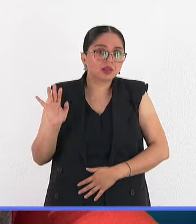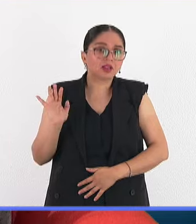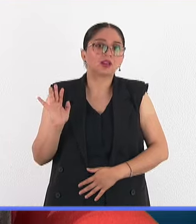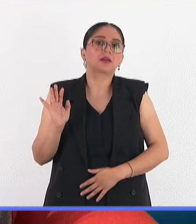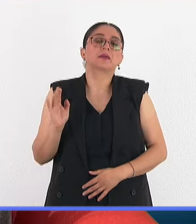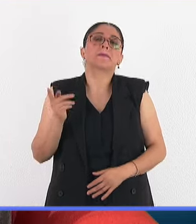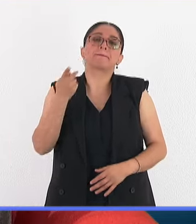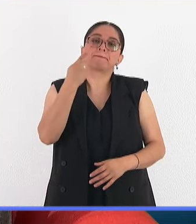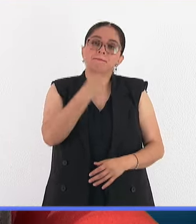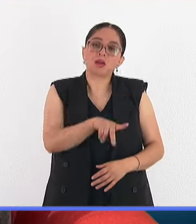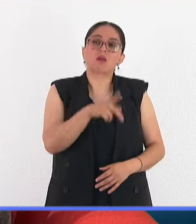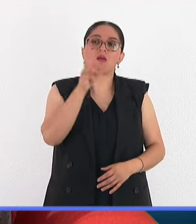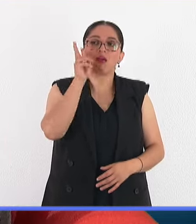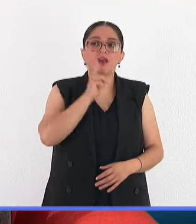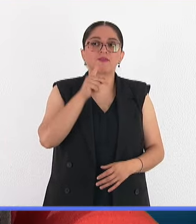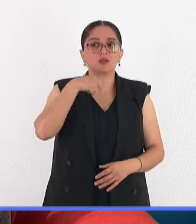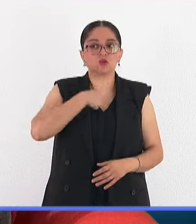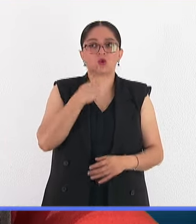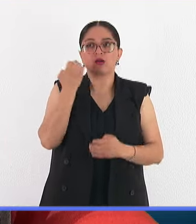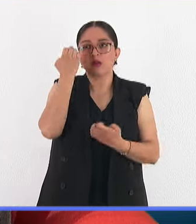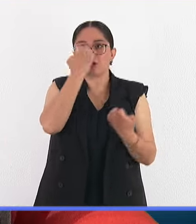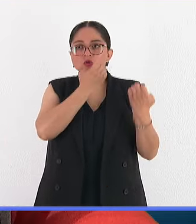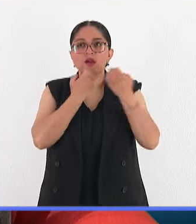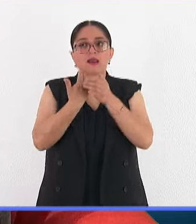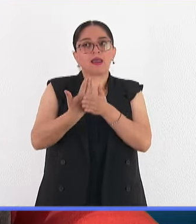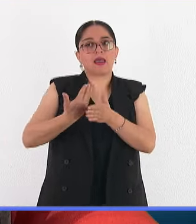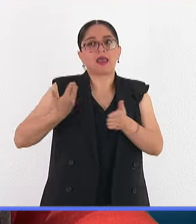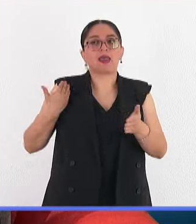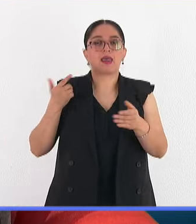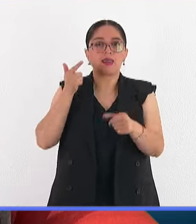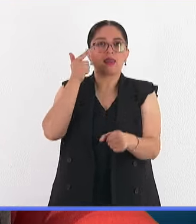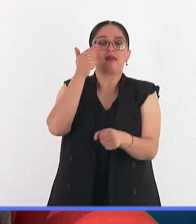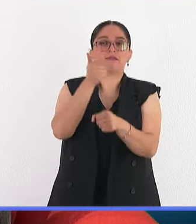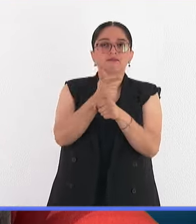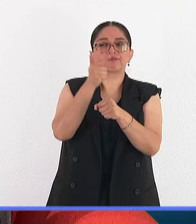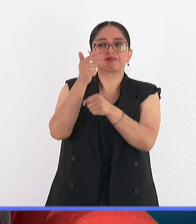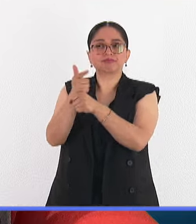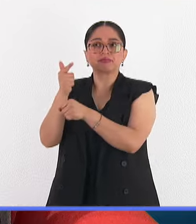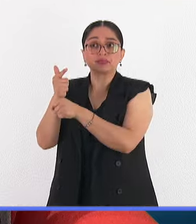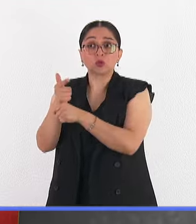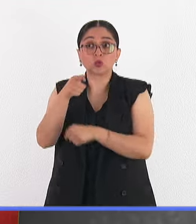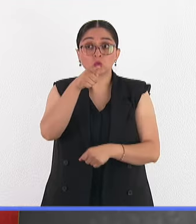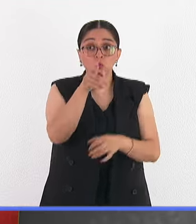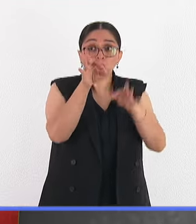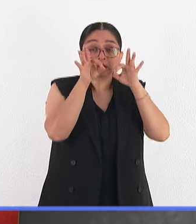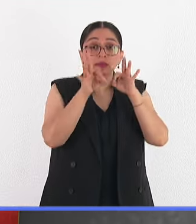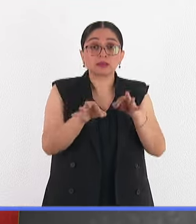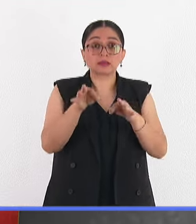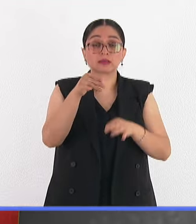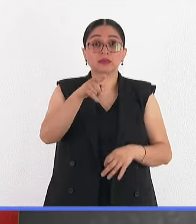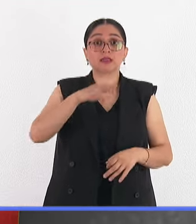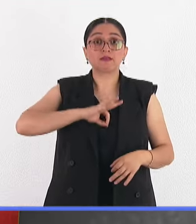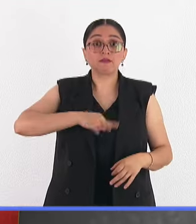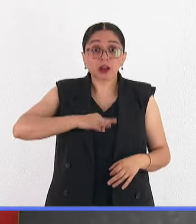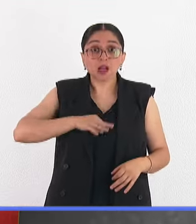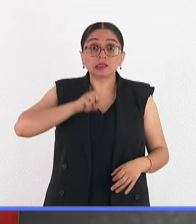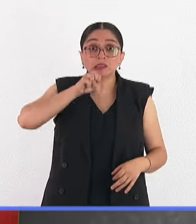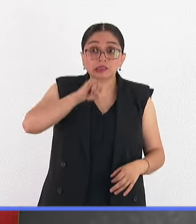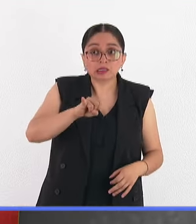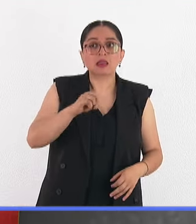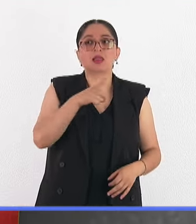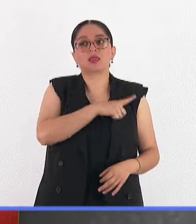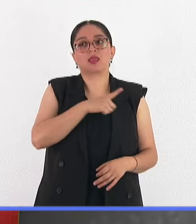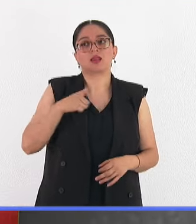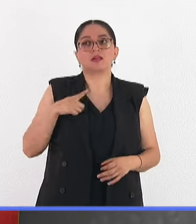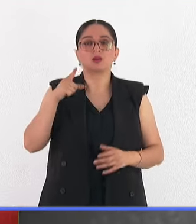nombrar para entonces estudiar, atender todos aquellos casos. El para saber si estás infectado, tienes que cuidarte, tienes